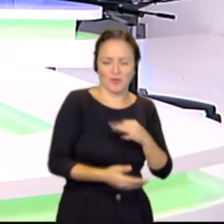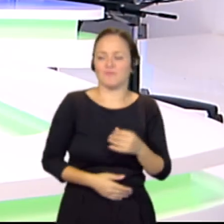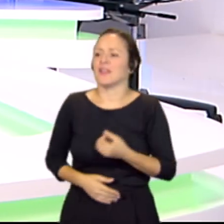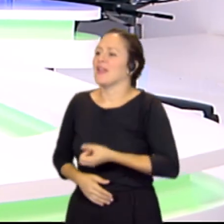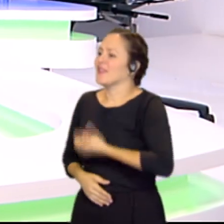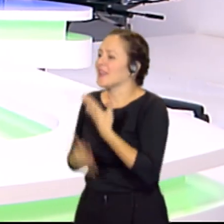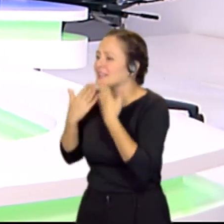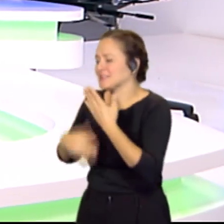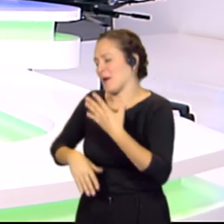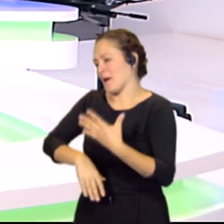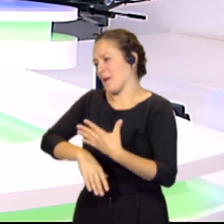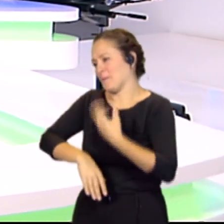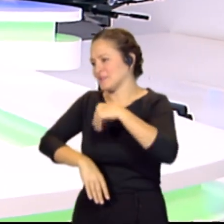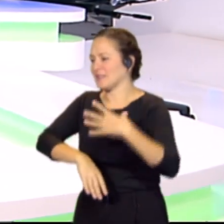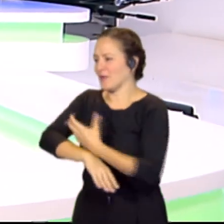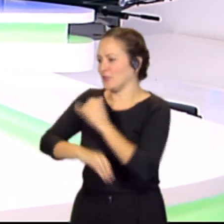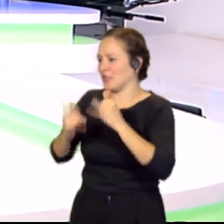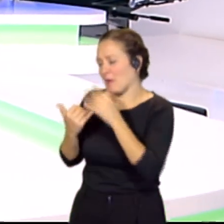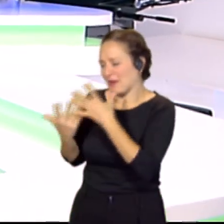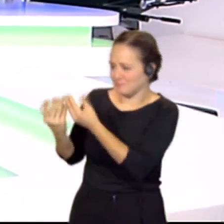Tenerife gracias por acompañarnos como siempre aquí en Buenos Días Canarias Gracias a ustedes Buenos días a ustedes